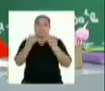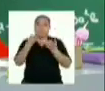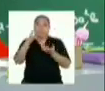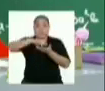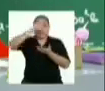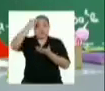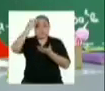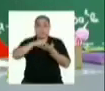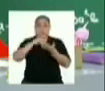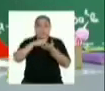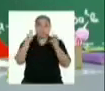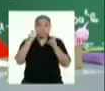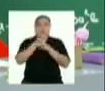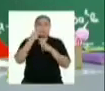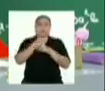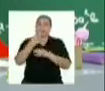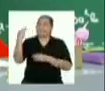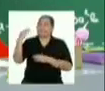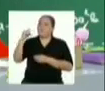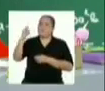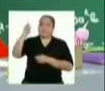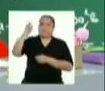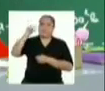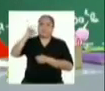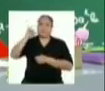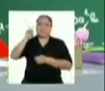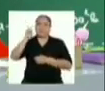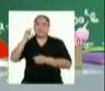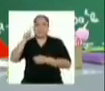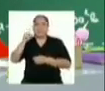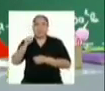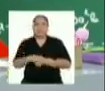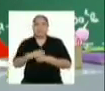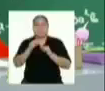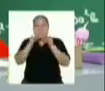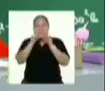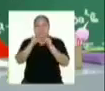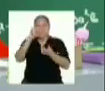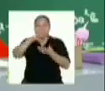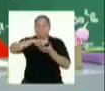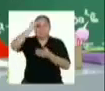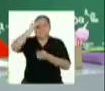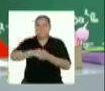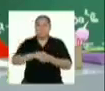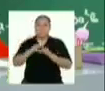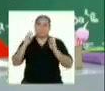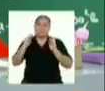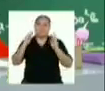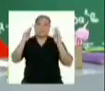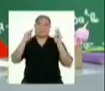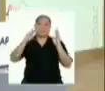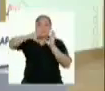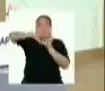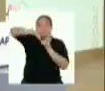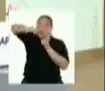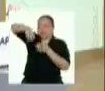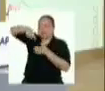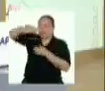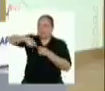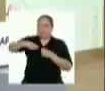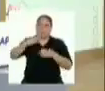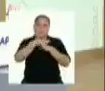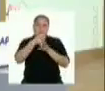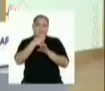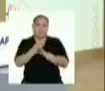matemática, llamaré a la profesora Gisela César, porque quiero seguir aprendiendo del maravilloso mundo de las formas geométricas tridimensionales.